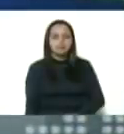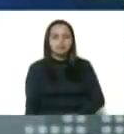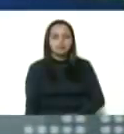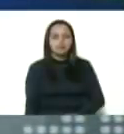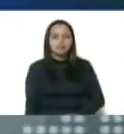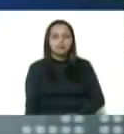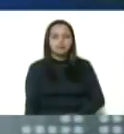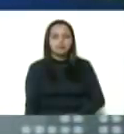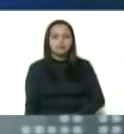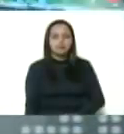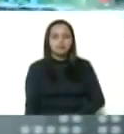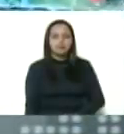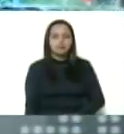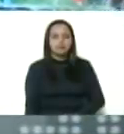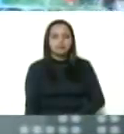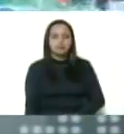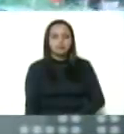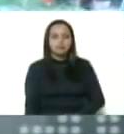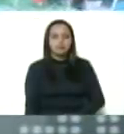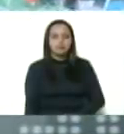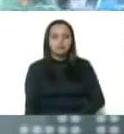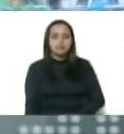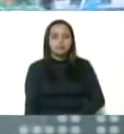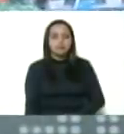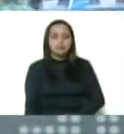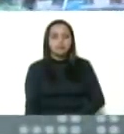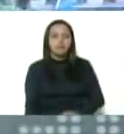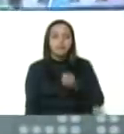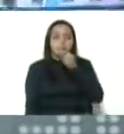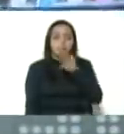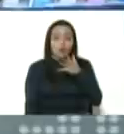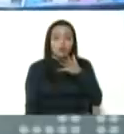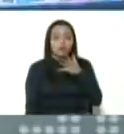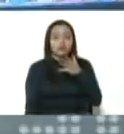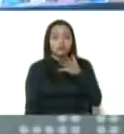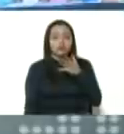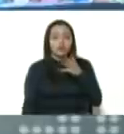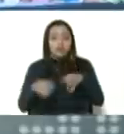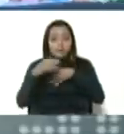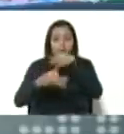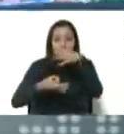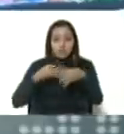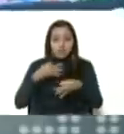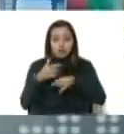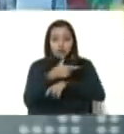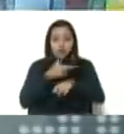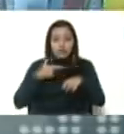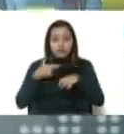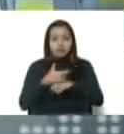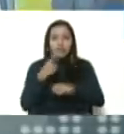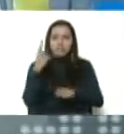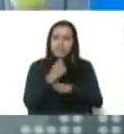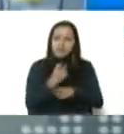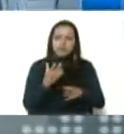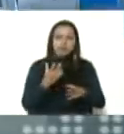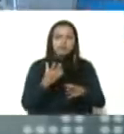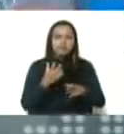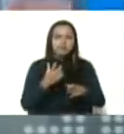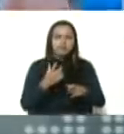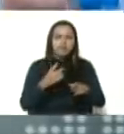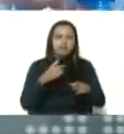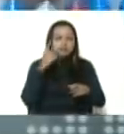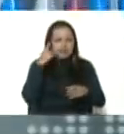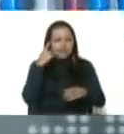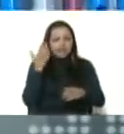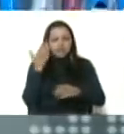Muy buen concepto del gobernador Carrizales y debemos tomarlo en cuenta en todo. Hacer